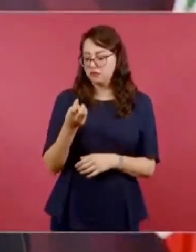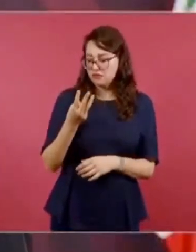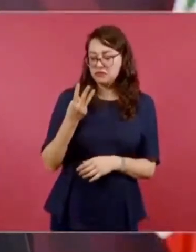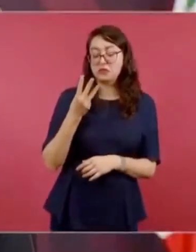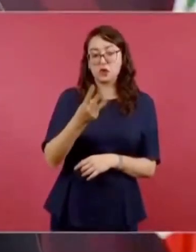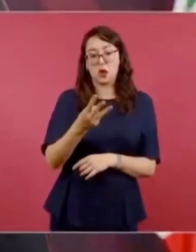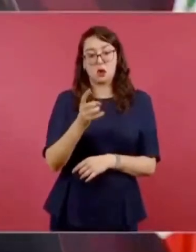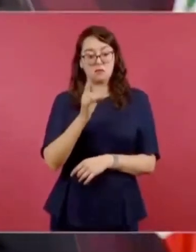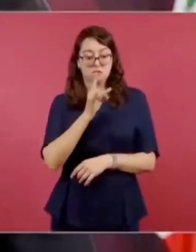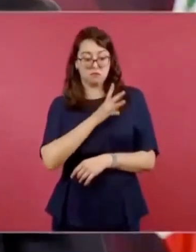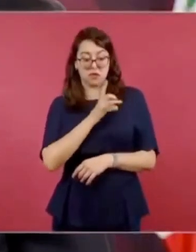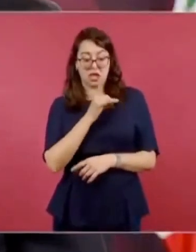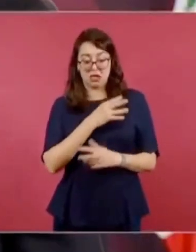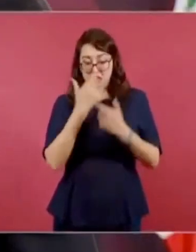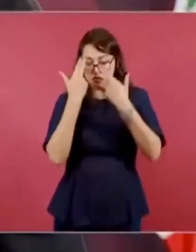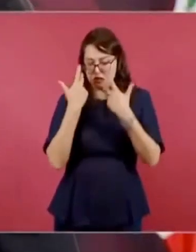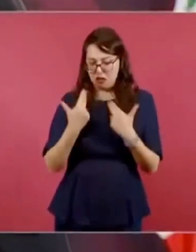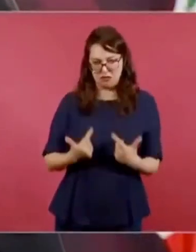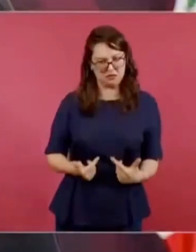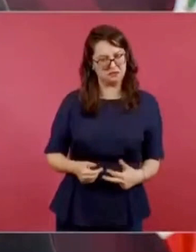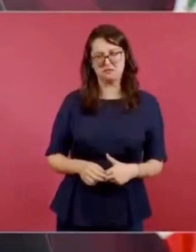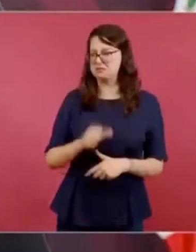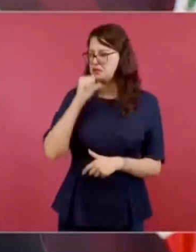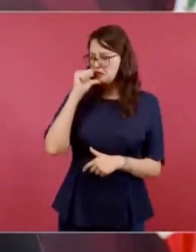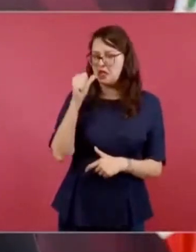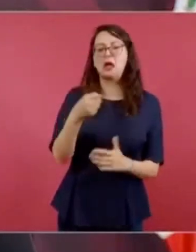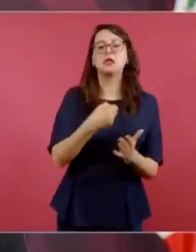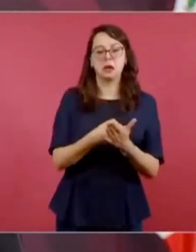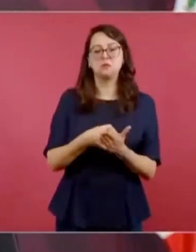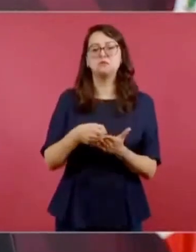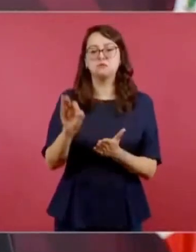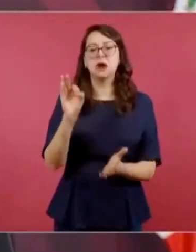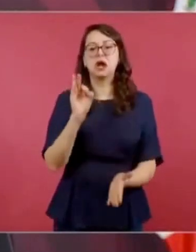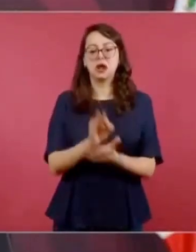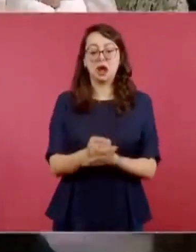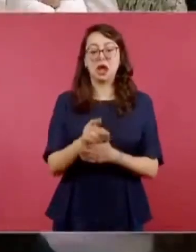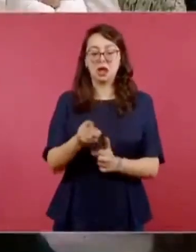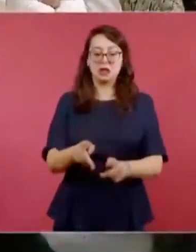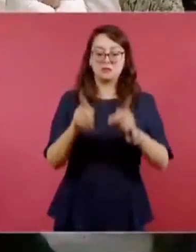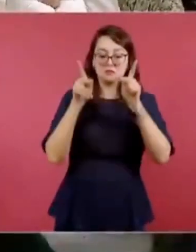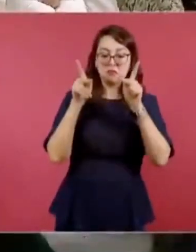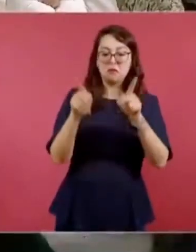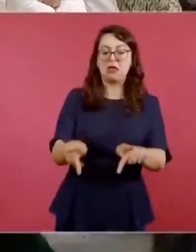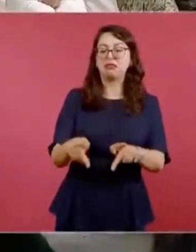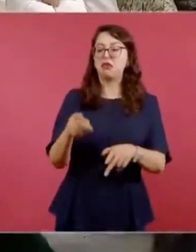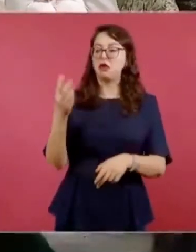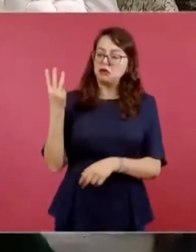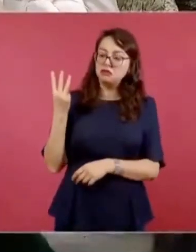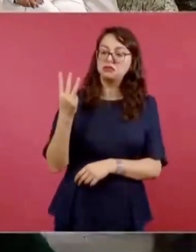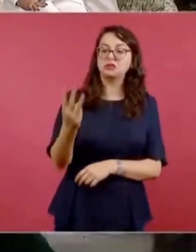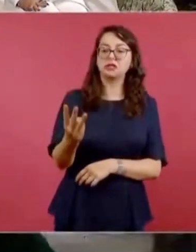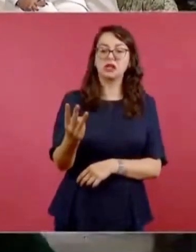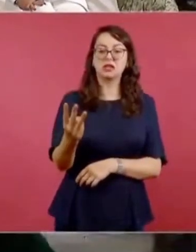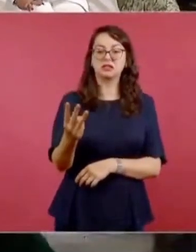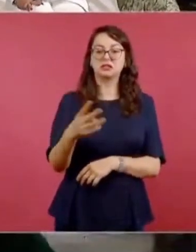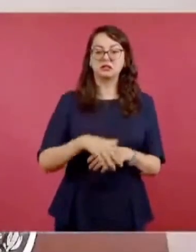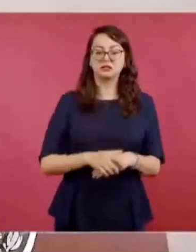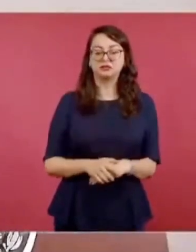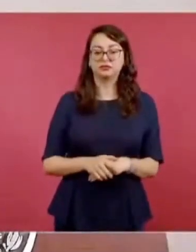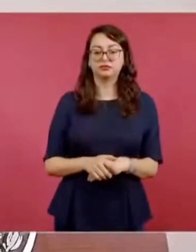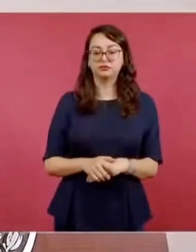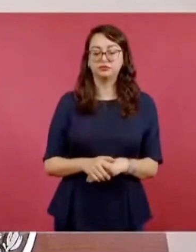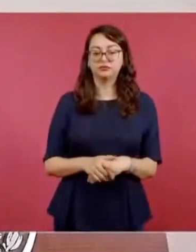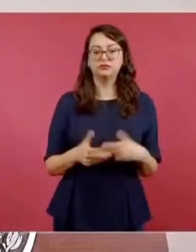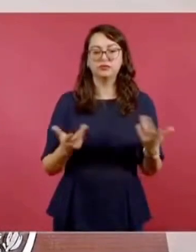que se quebraran. Junto al Panteón Villa se bajó de su caballo y tu papá le